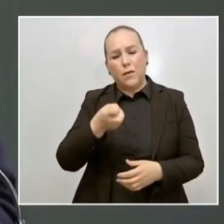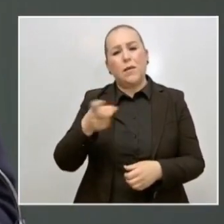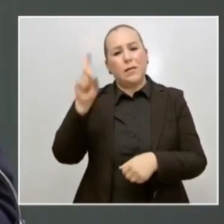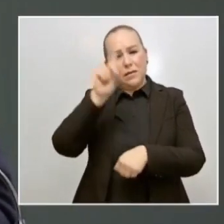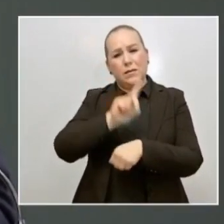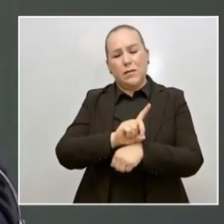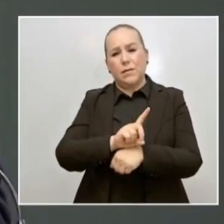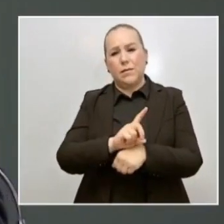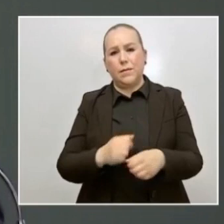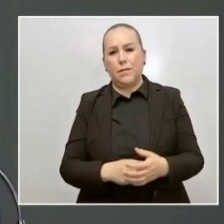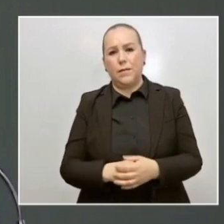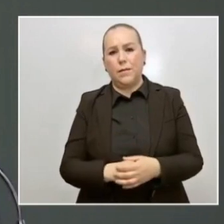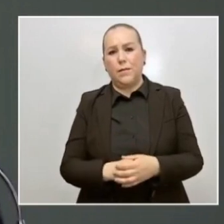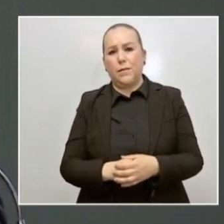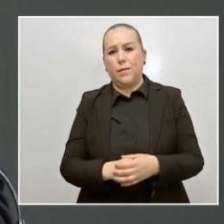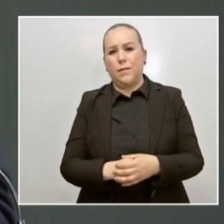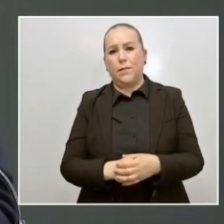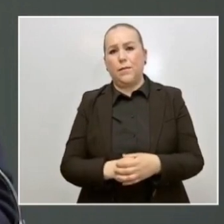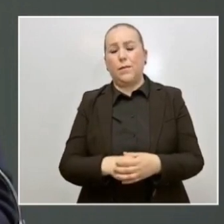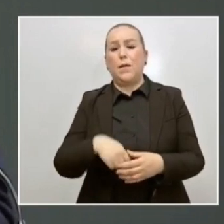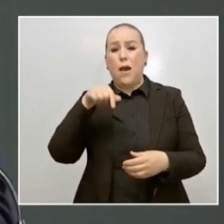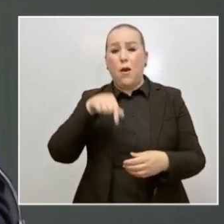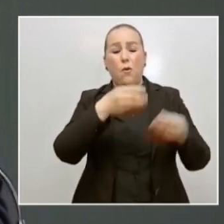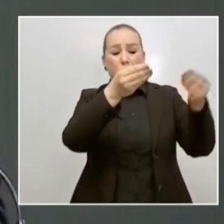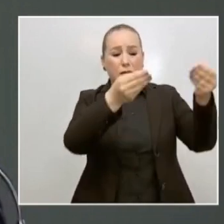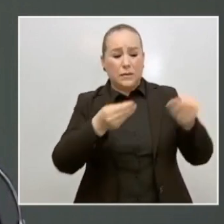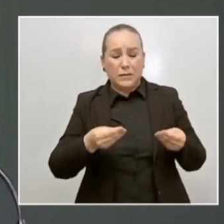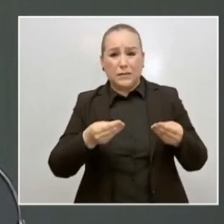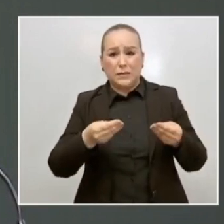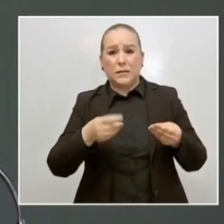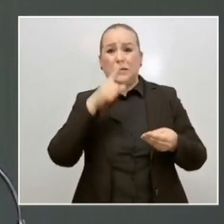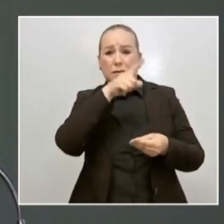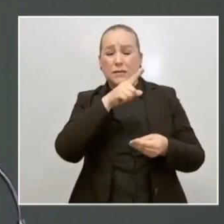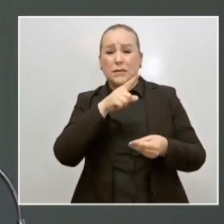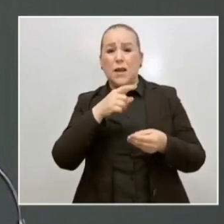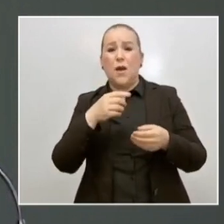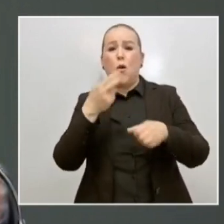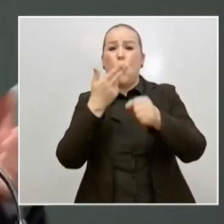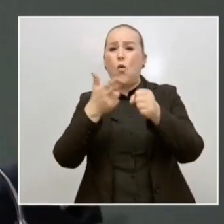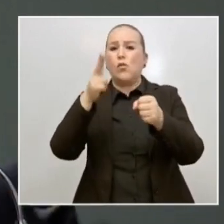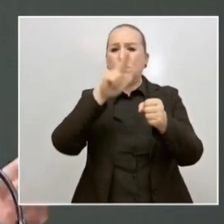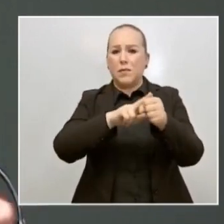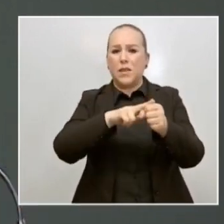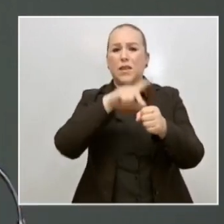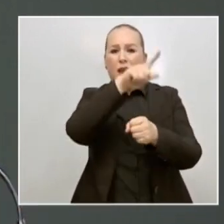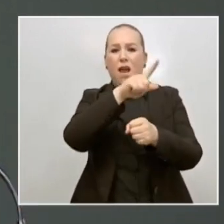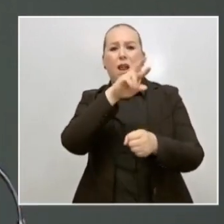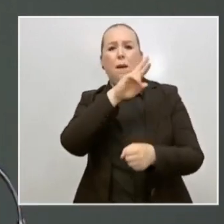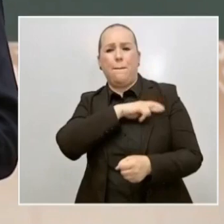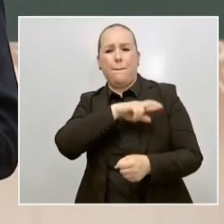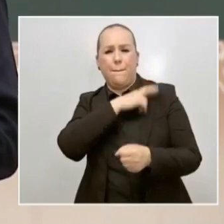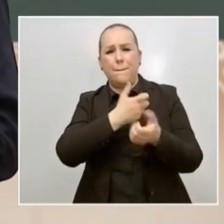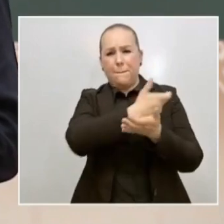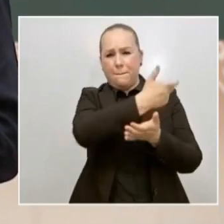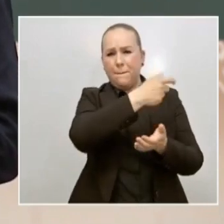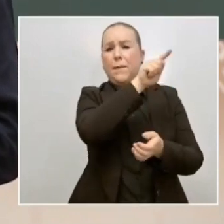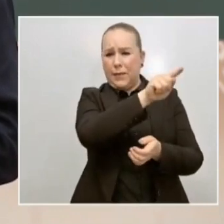me hicieron llegar personal de salud de hospitales privados. Un documento que le entregaré